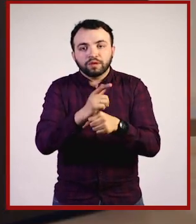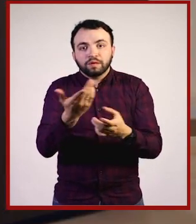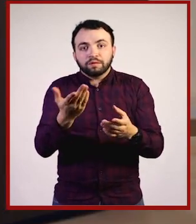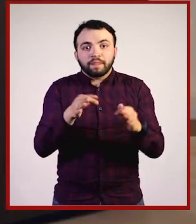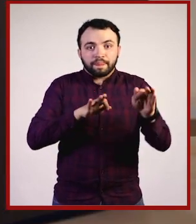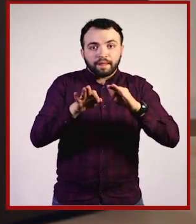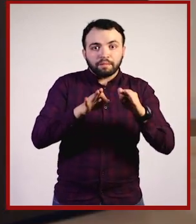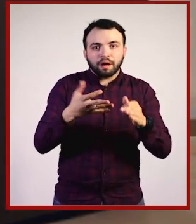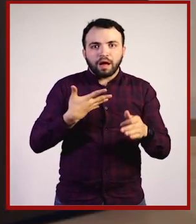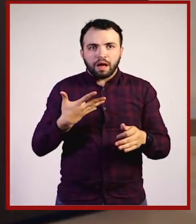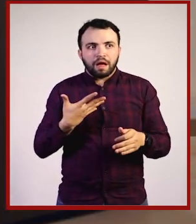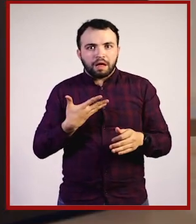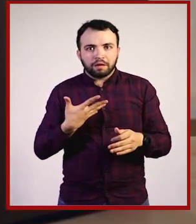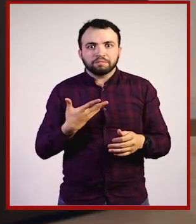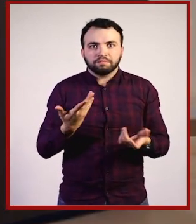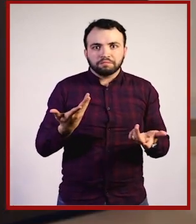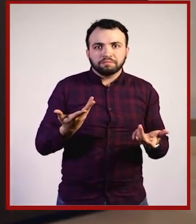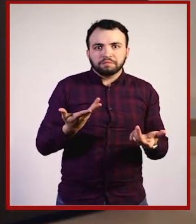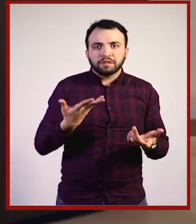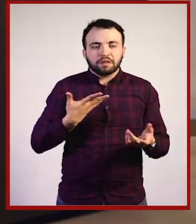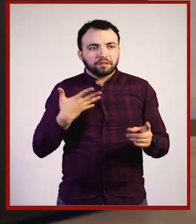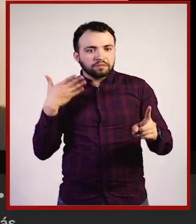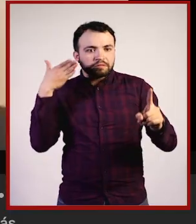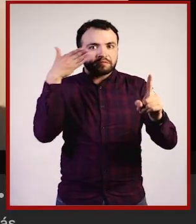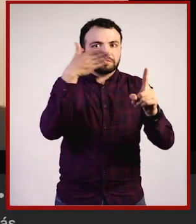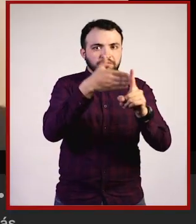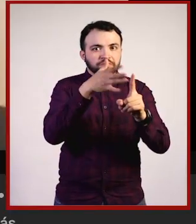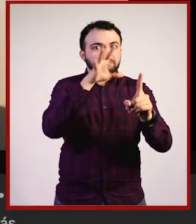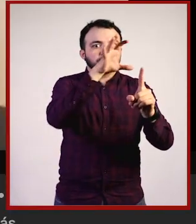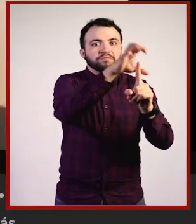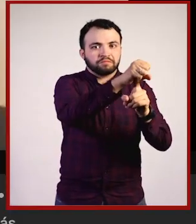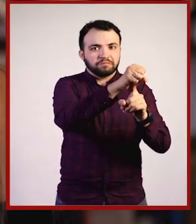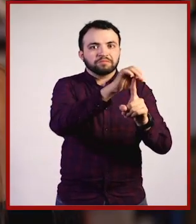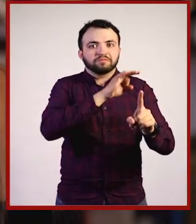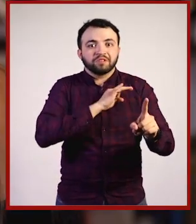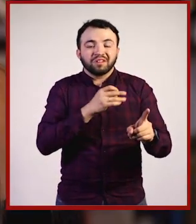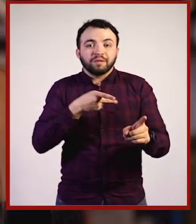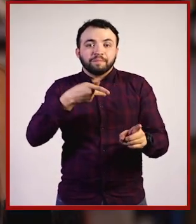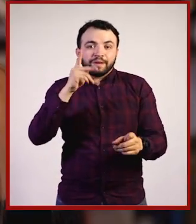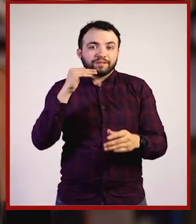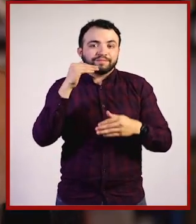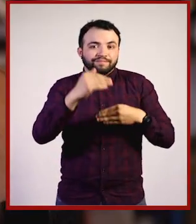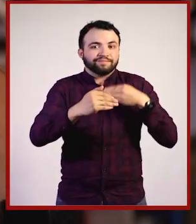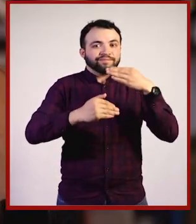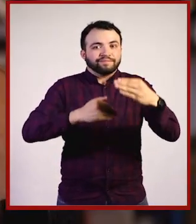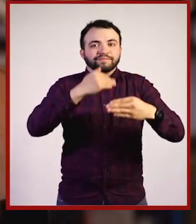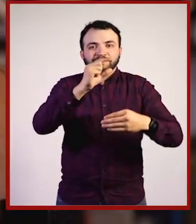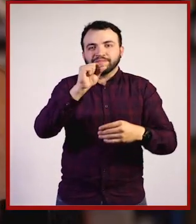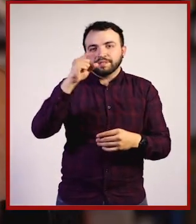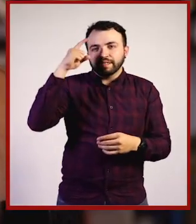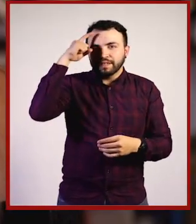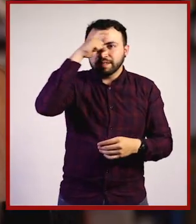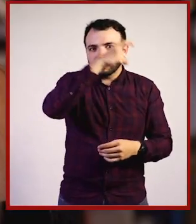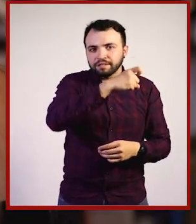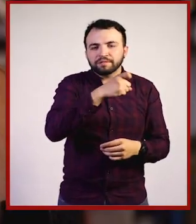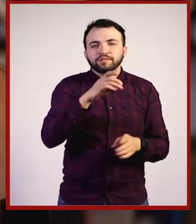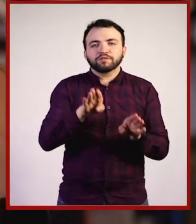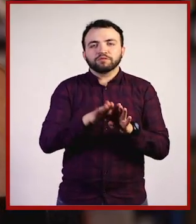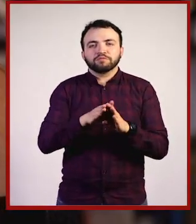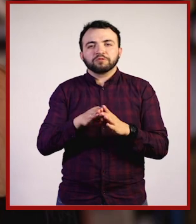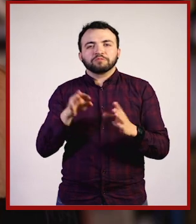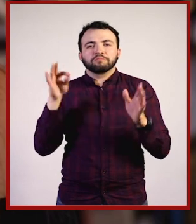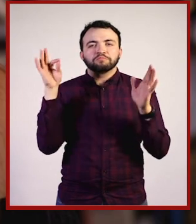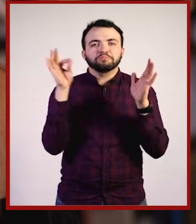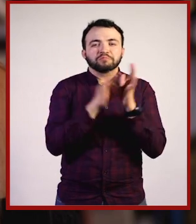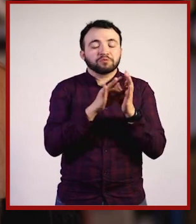se está haciendo, creo que se está yendo hacia allá, sin embargo, pues es un largo camino y el punto medular, yo insisto, es el